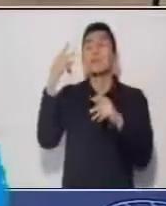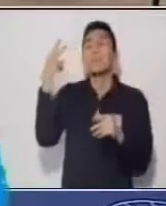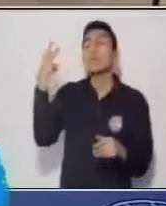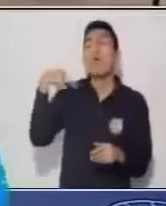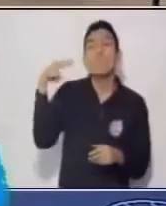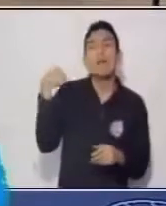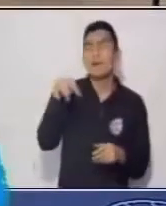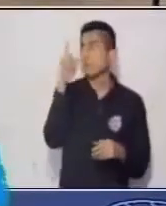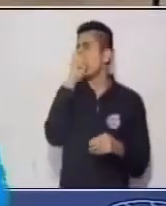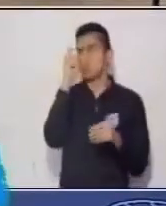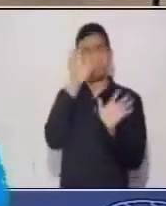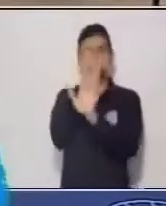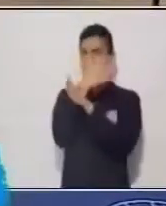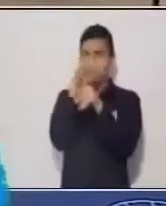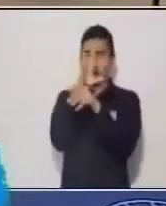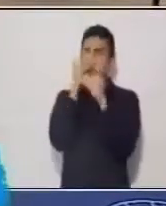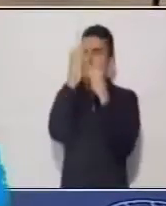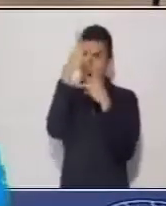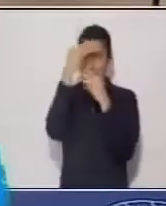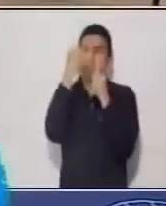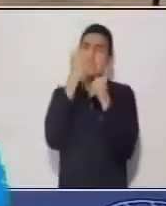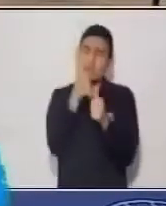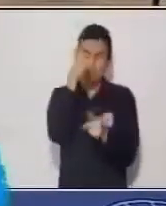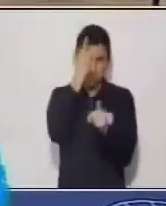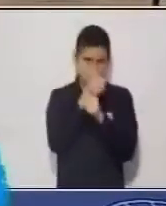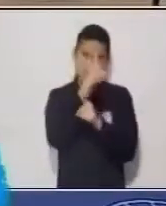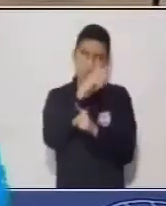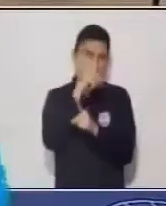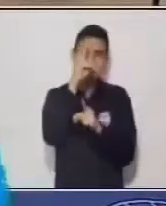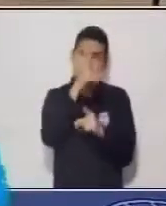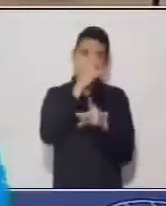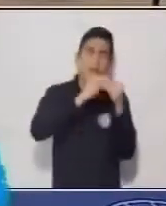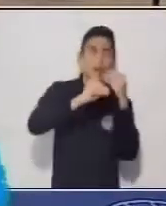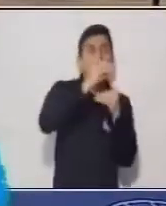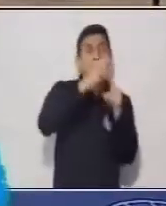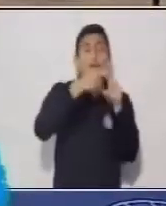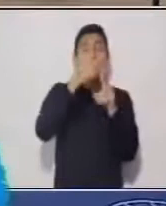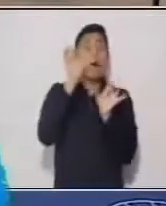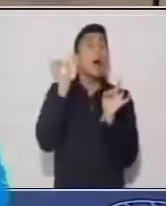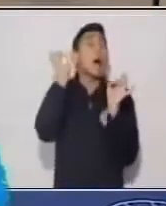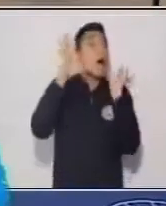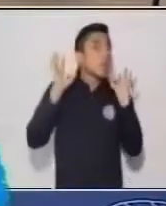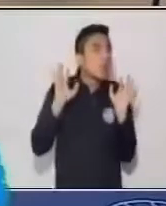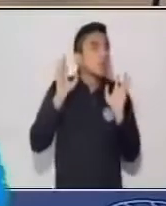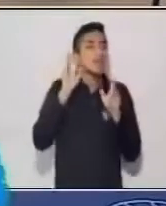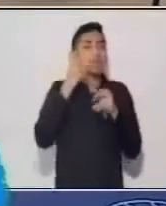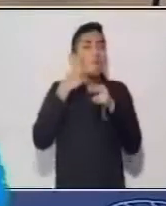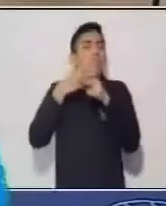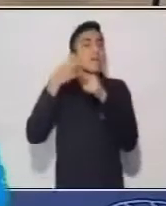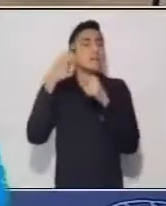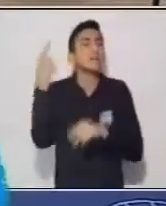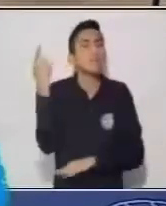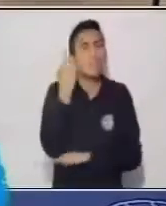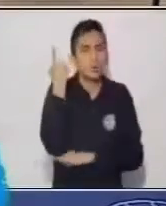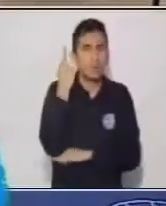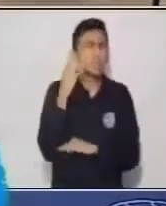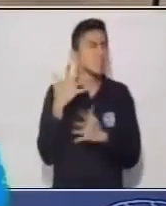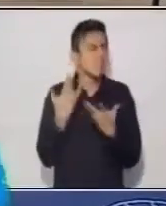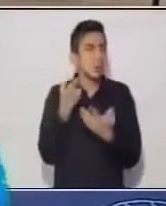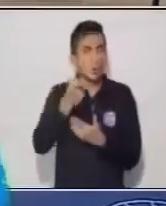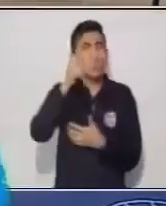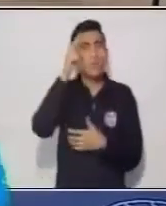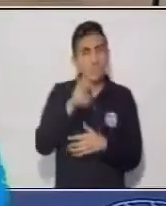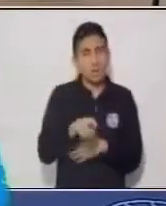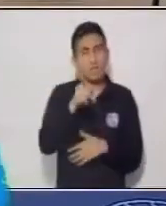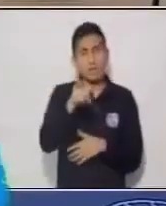los personajes sino que únicamente algunas frases importantes que debe